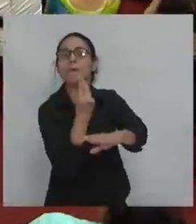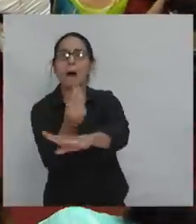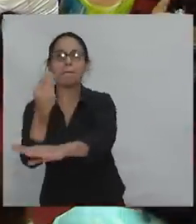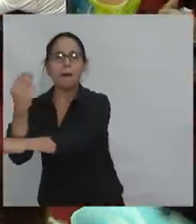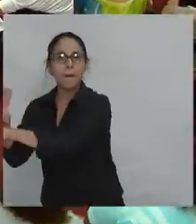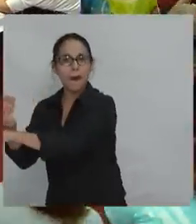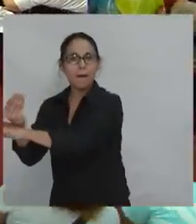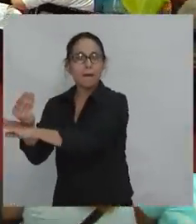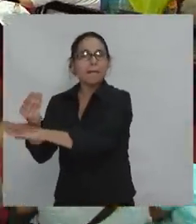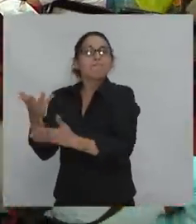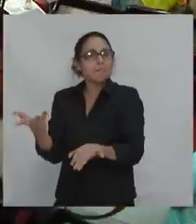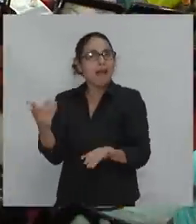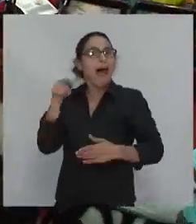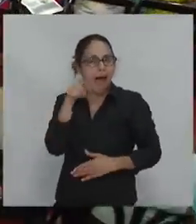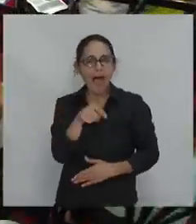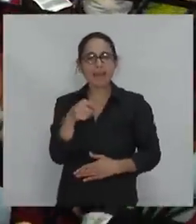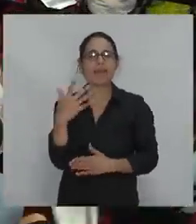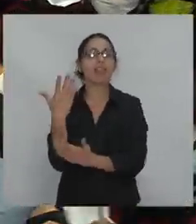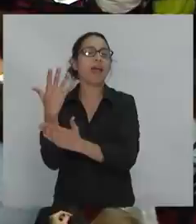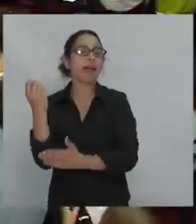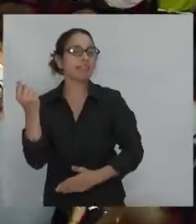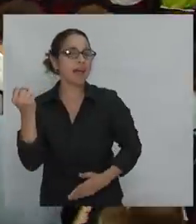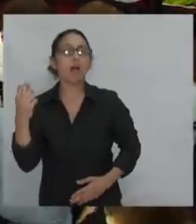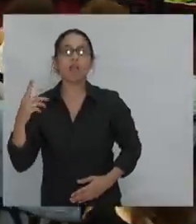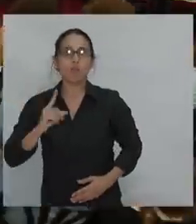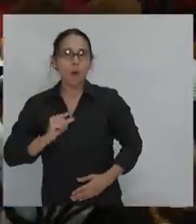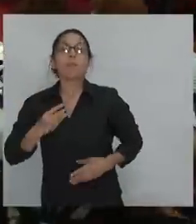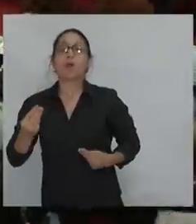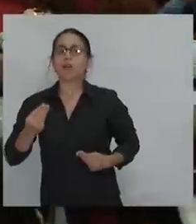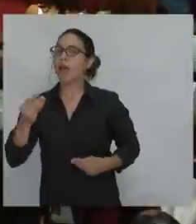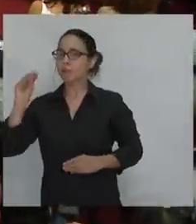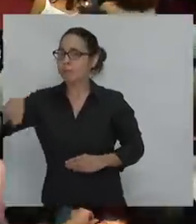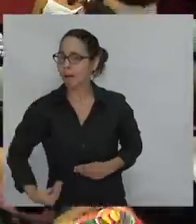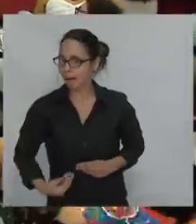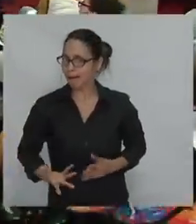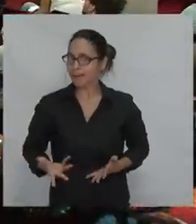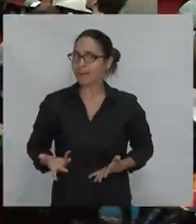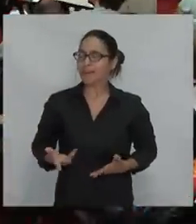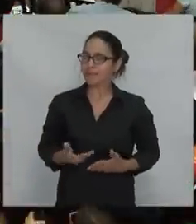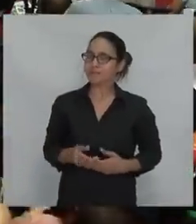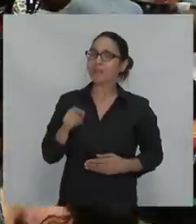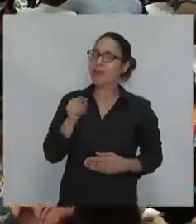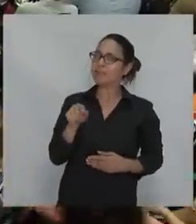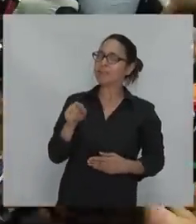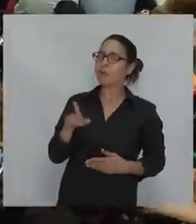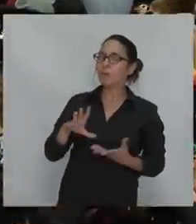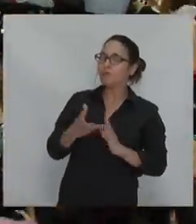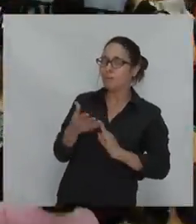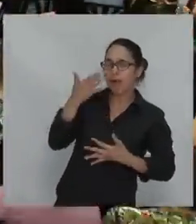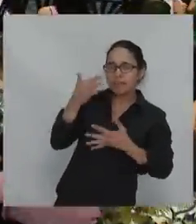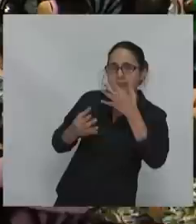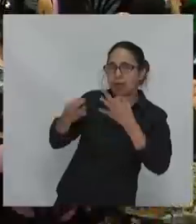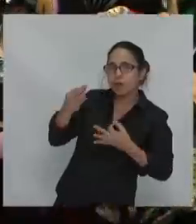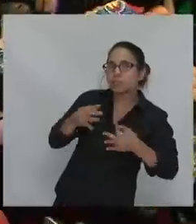tenemos que ser muy, muy cuidadosos, como ha dicho Álvaro, en el diagnóstico. Porque estamos